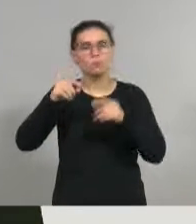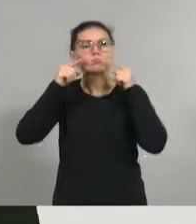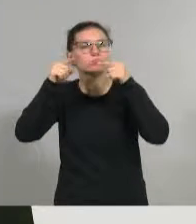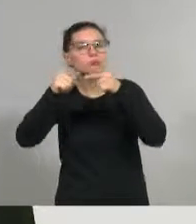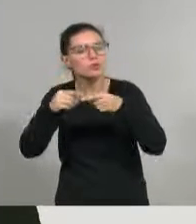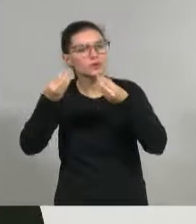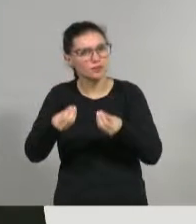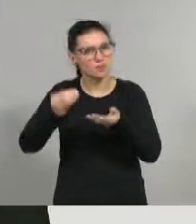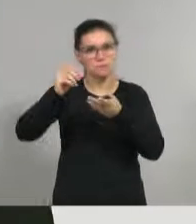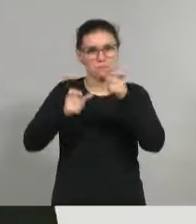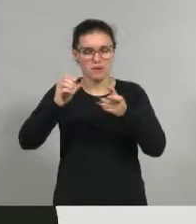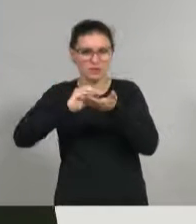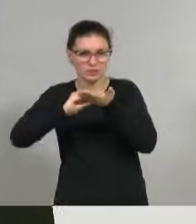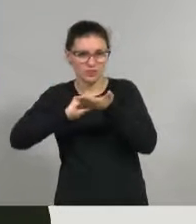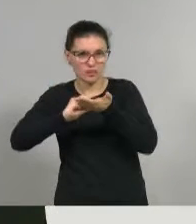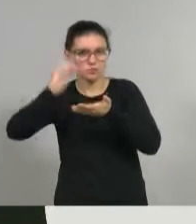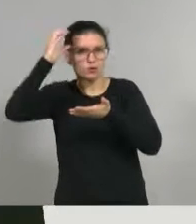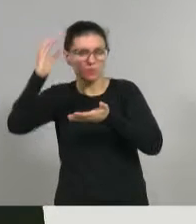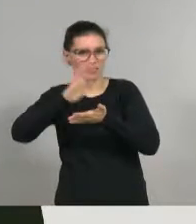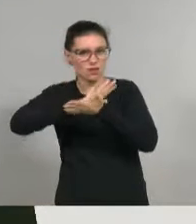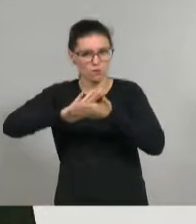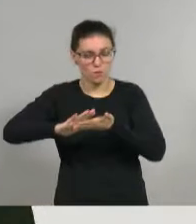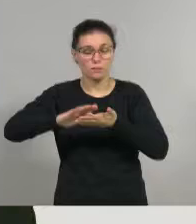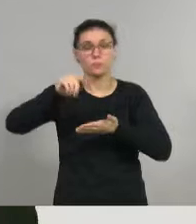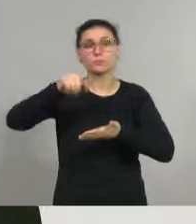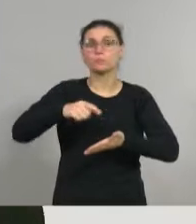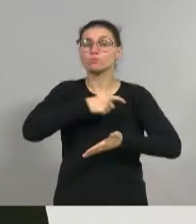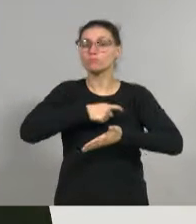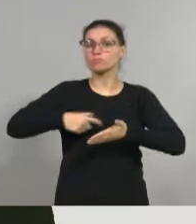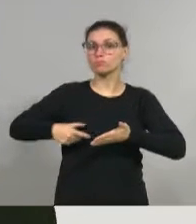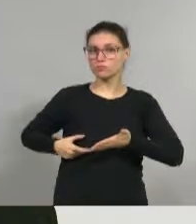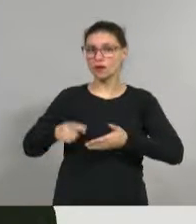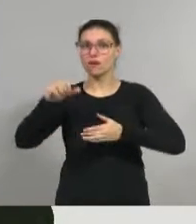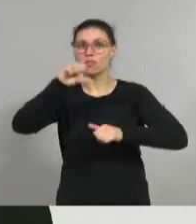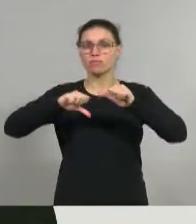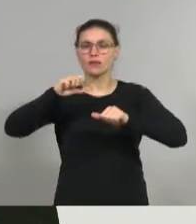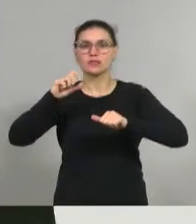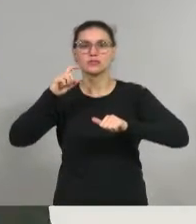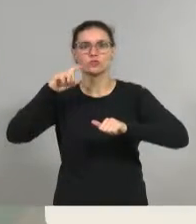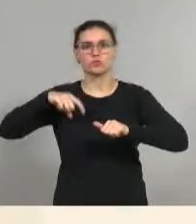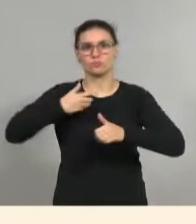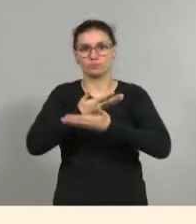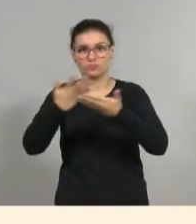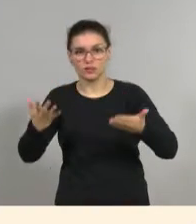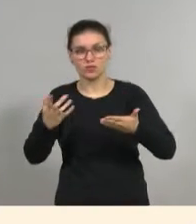competencias al personal en servicio. Al respecto, hablamos con la decana del Instituto de Ciencias Sociales, Elizabeth Taylor.